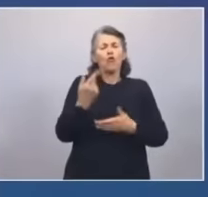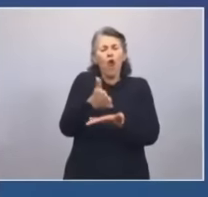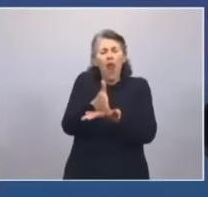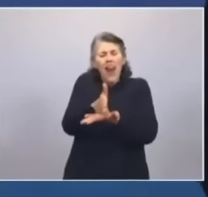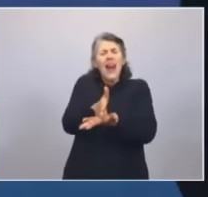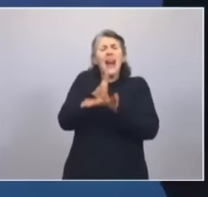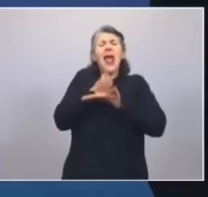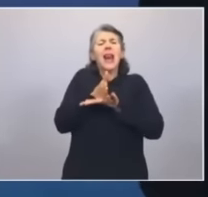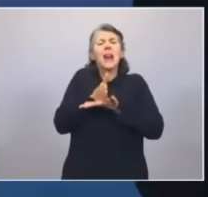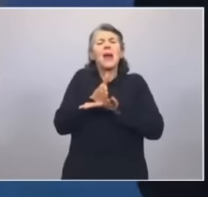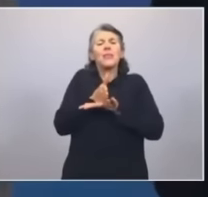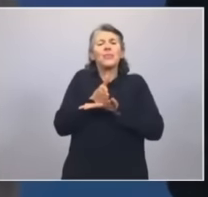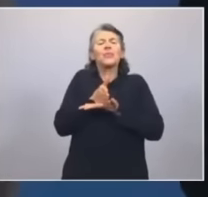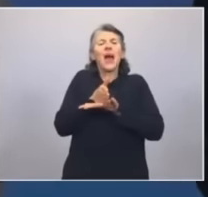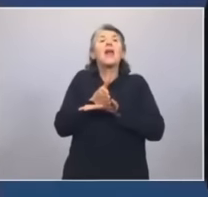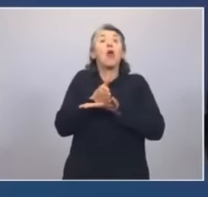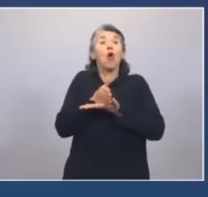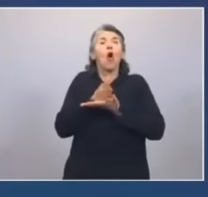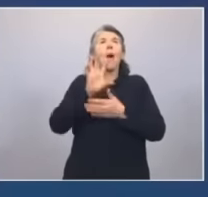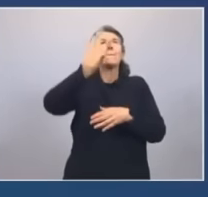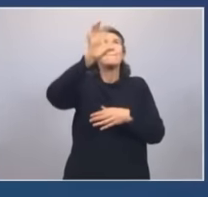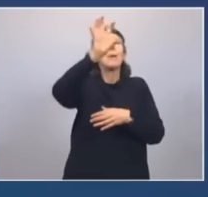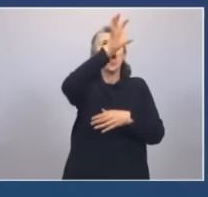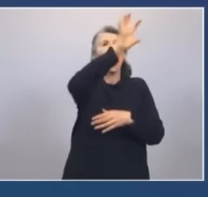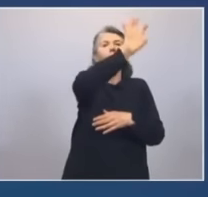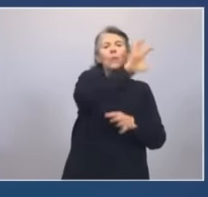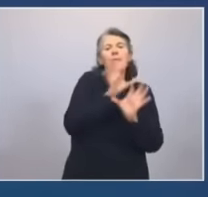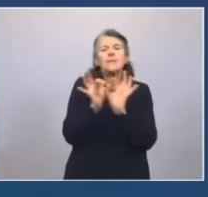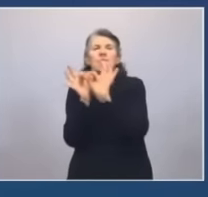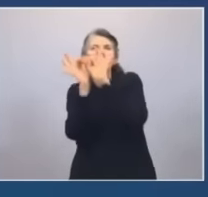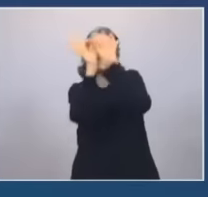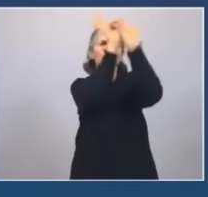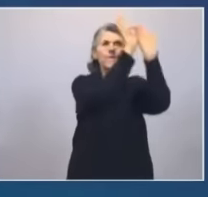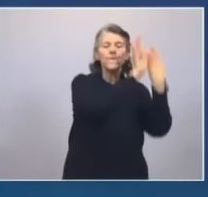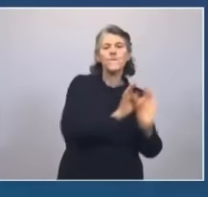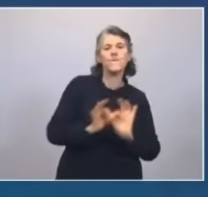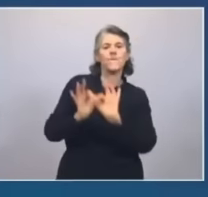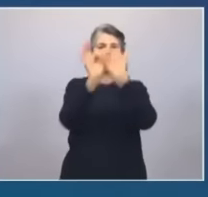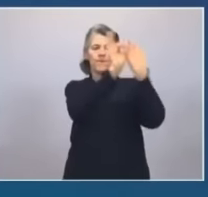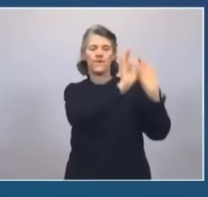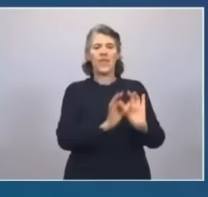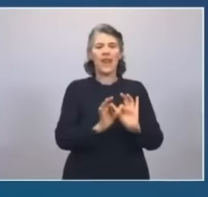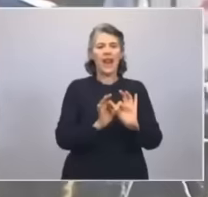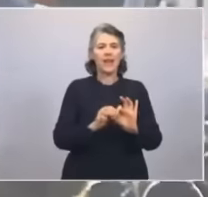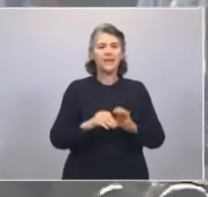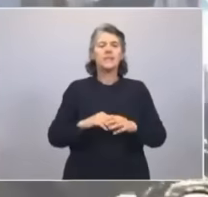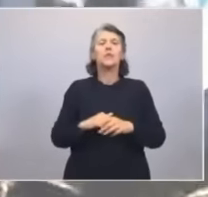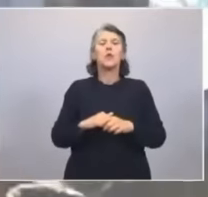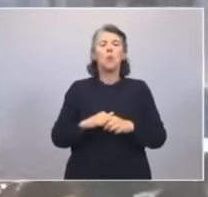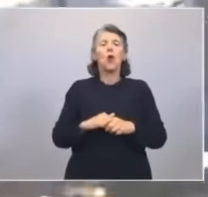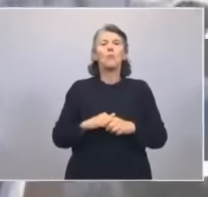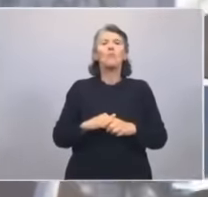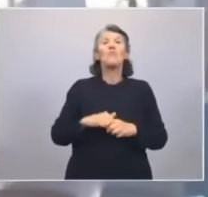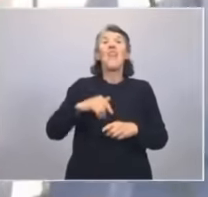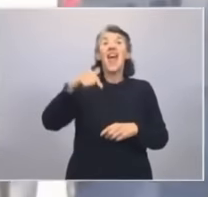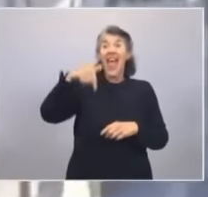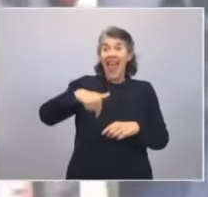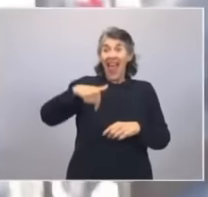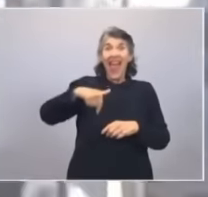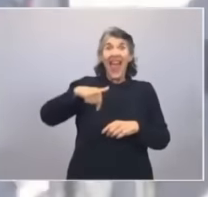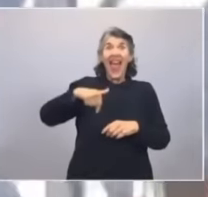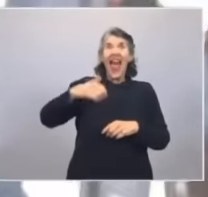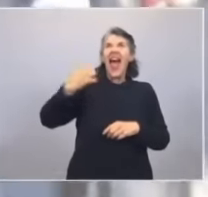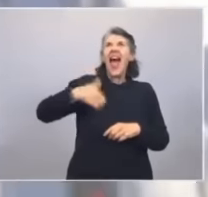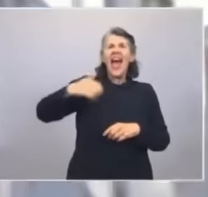con el federalismo en un país que es el octavo en extensión